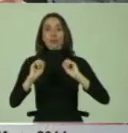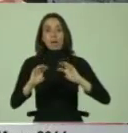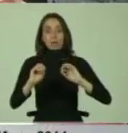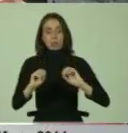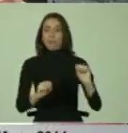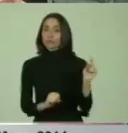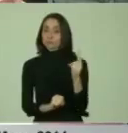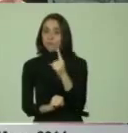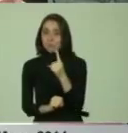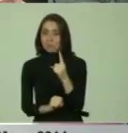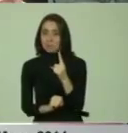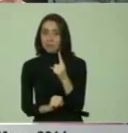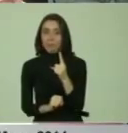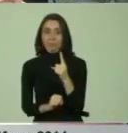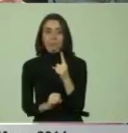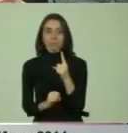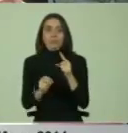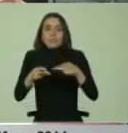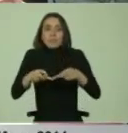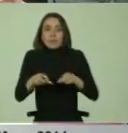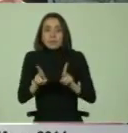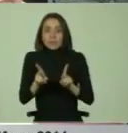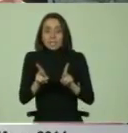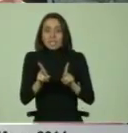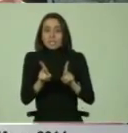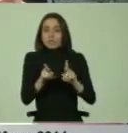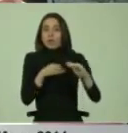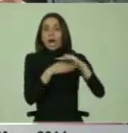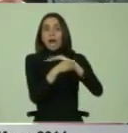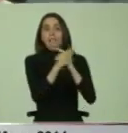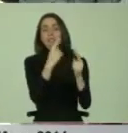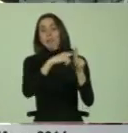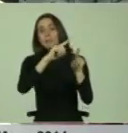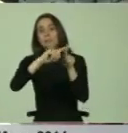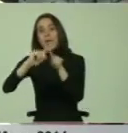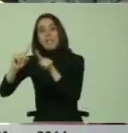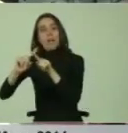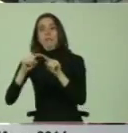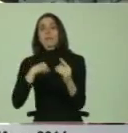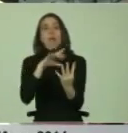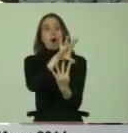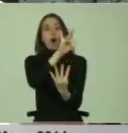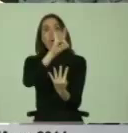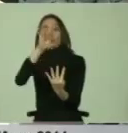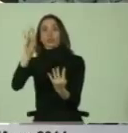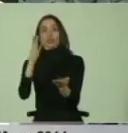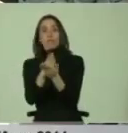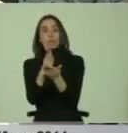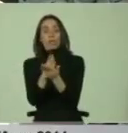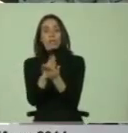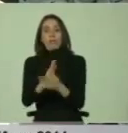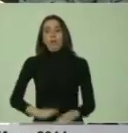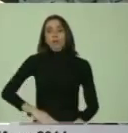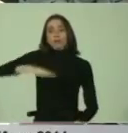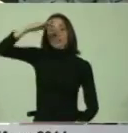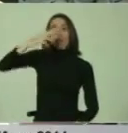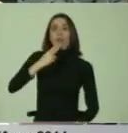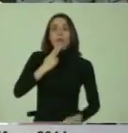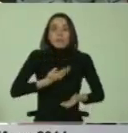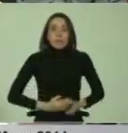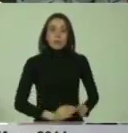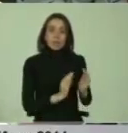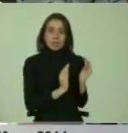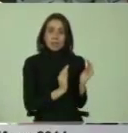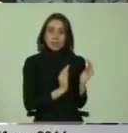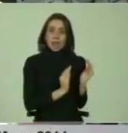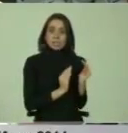El primero es el derecho a acceder a múltiples y variadas opciones educativas a lo largo de la vida, desde nacimiento y a lo